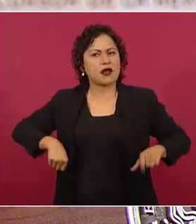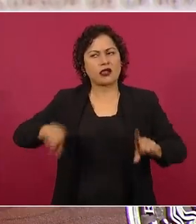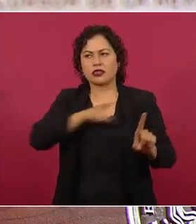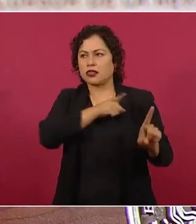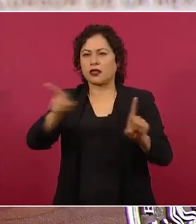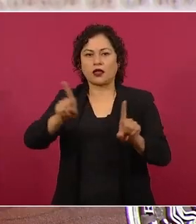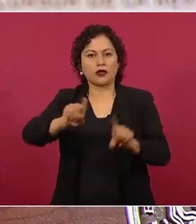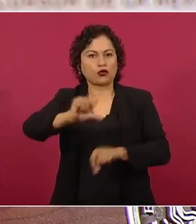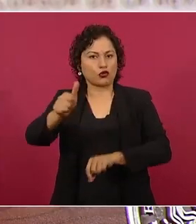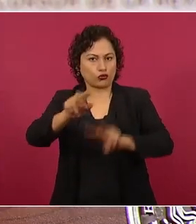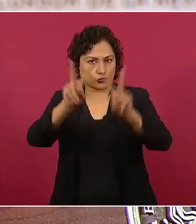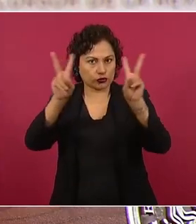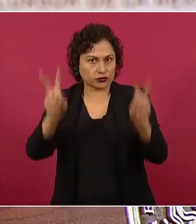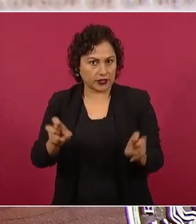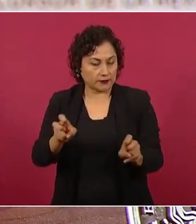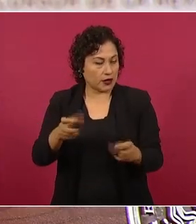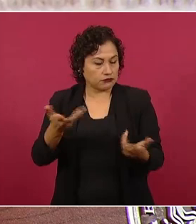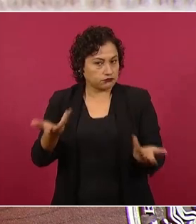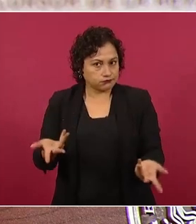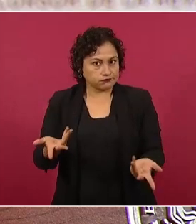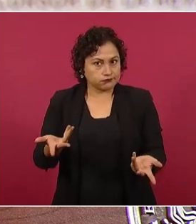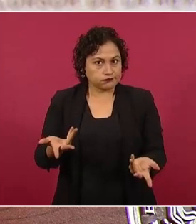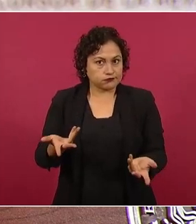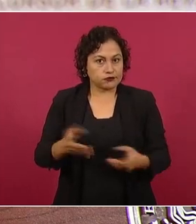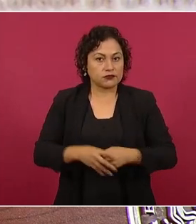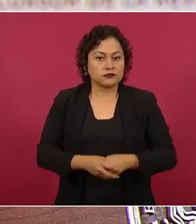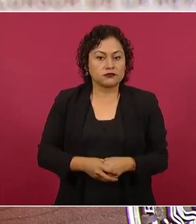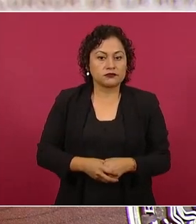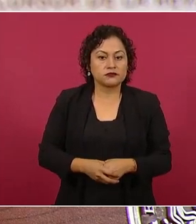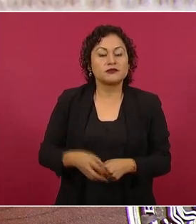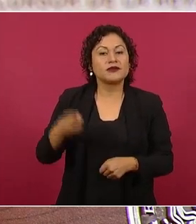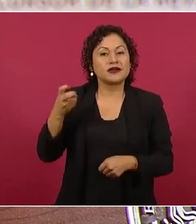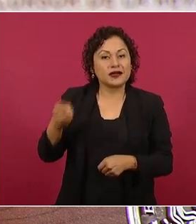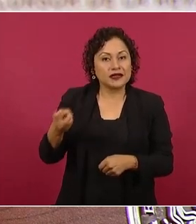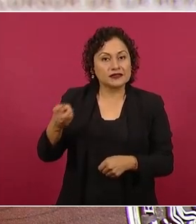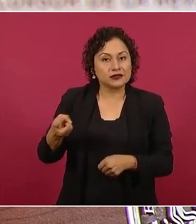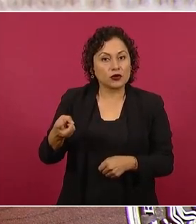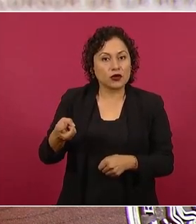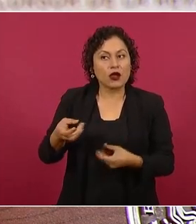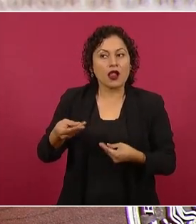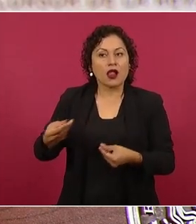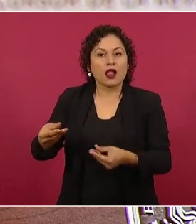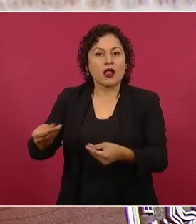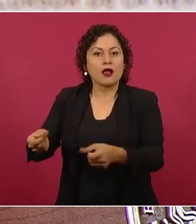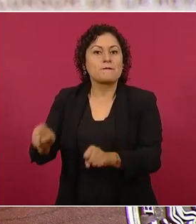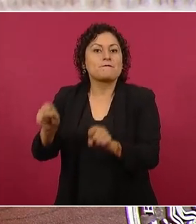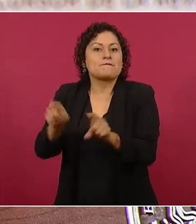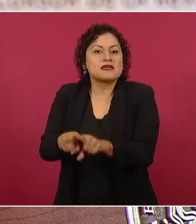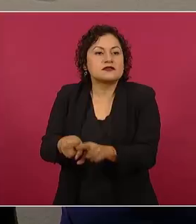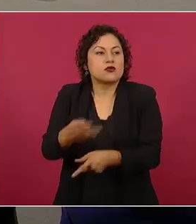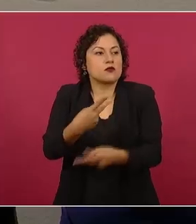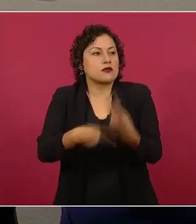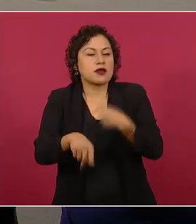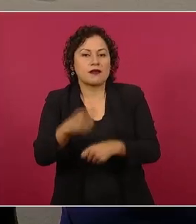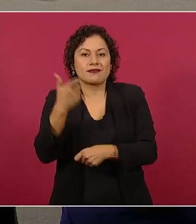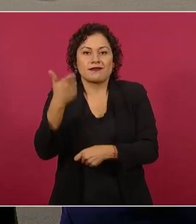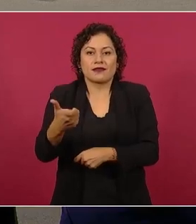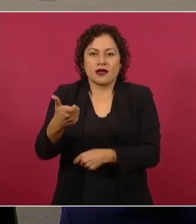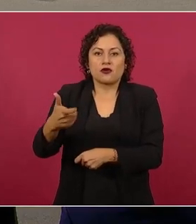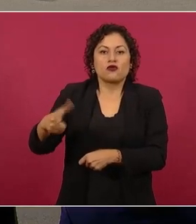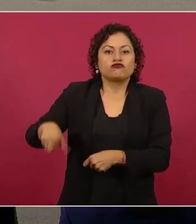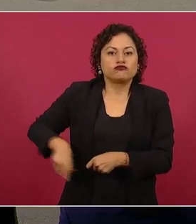democracia, ya que son parasitarias pero pagadas con fondos públicos. El